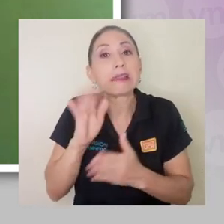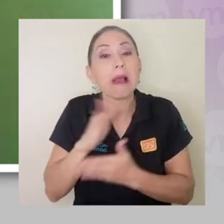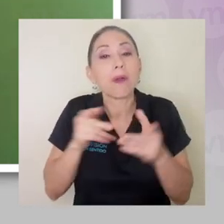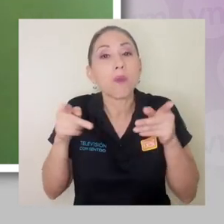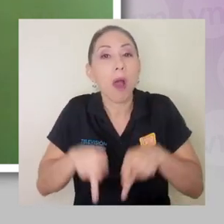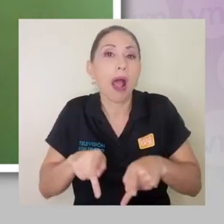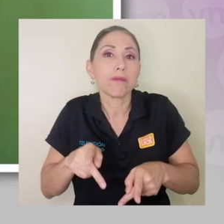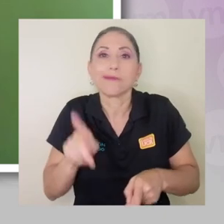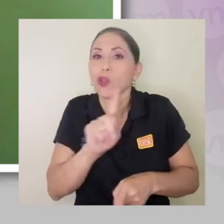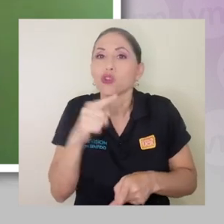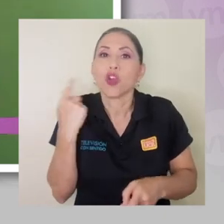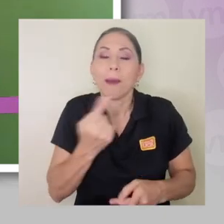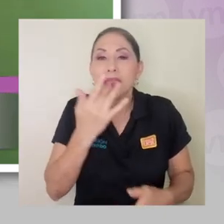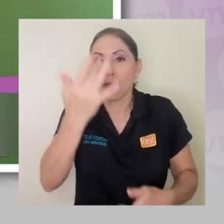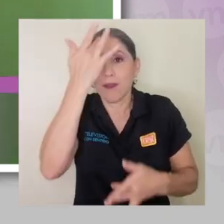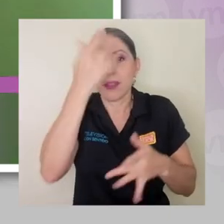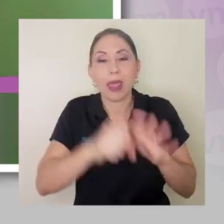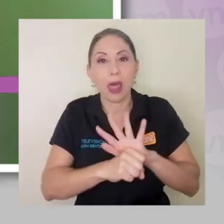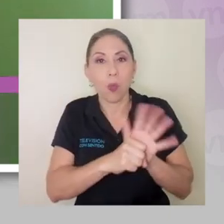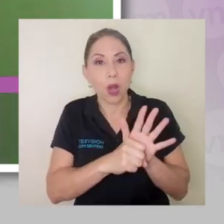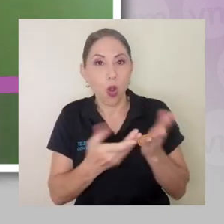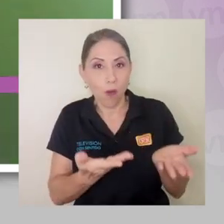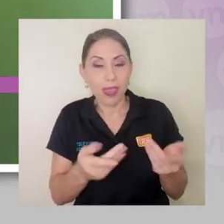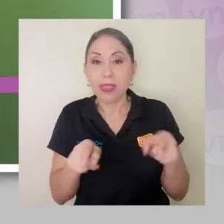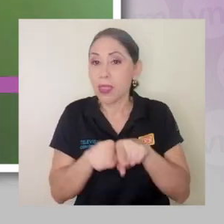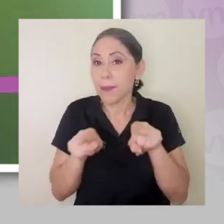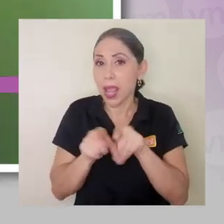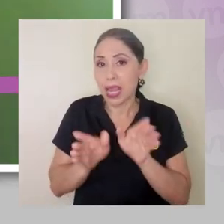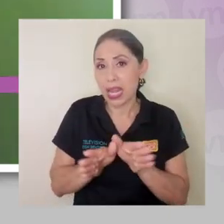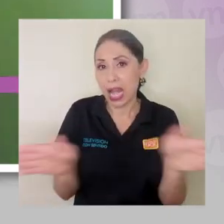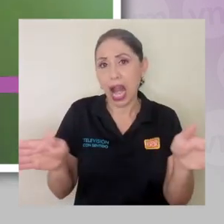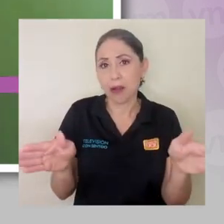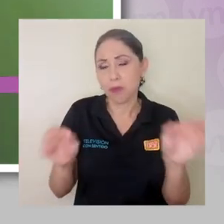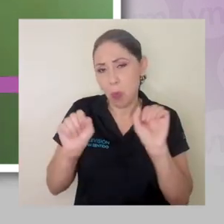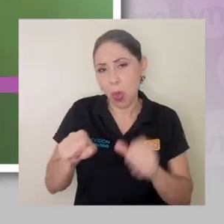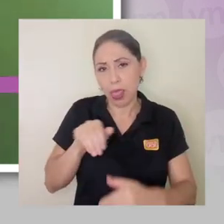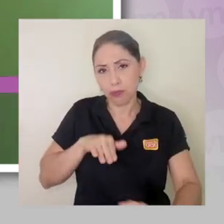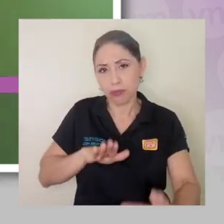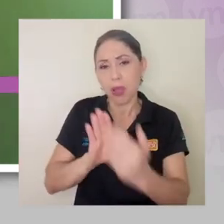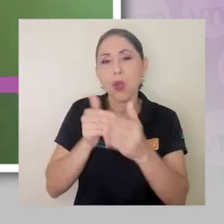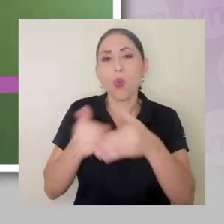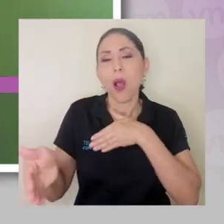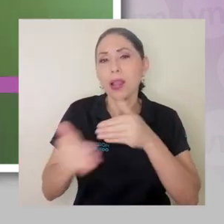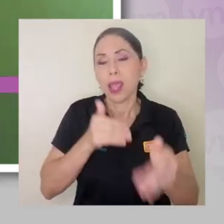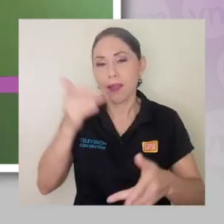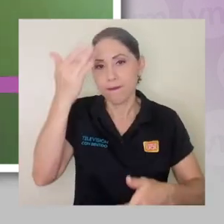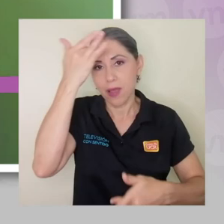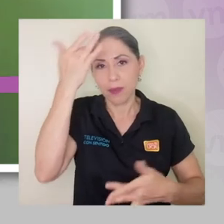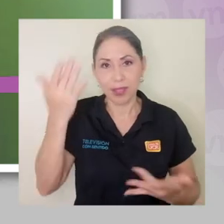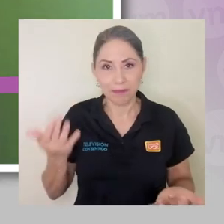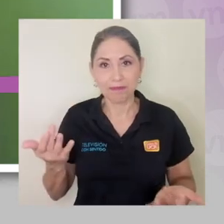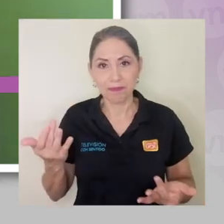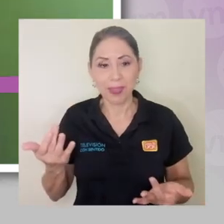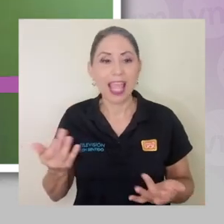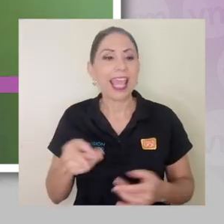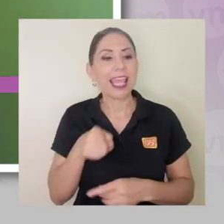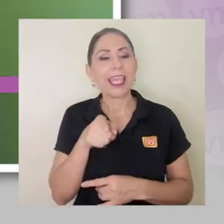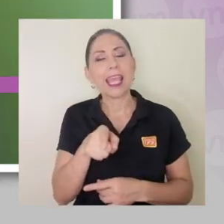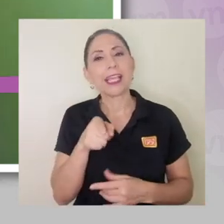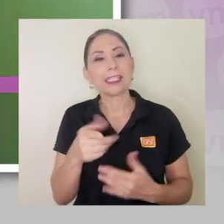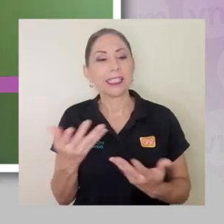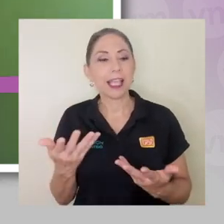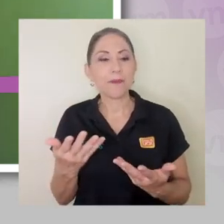afrontar no solo una enfermedad como el COVID, sino en general cualquier tipo de enfermedad,